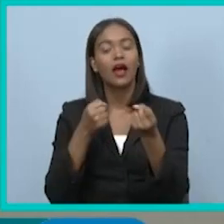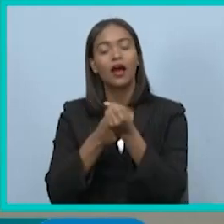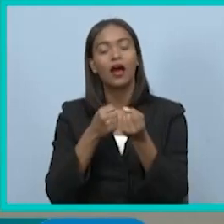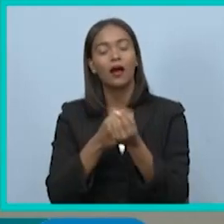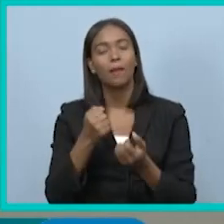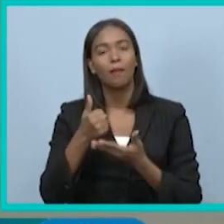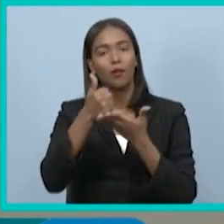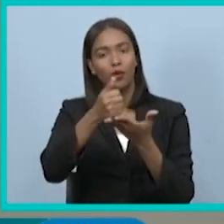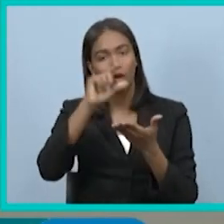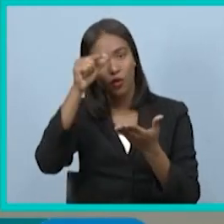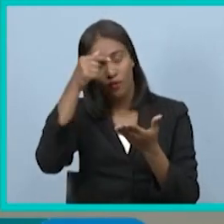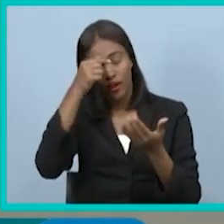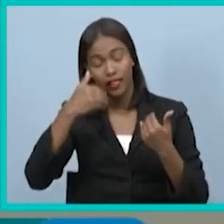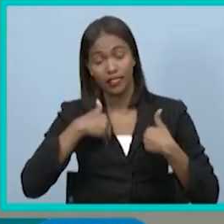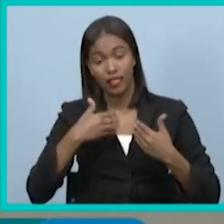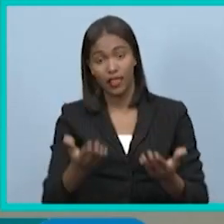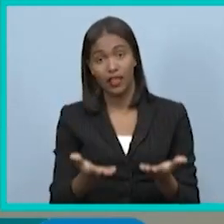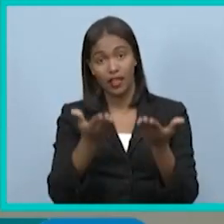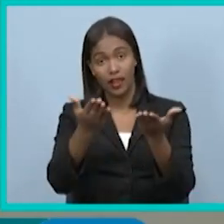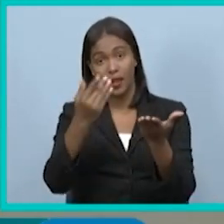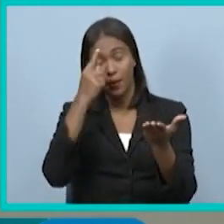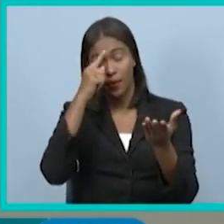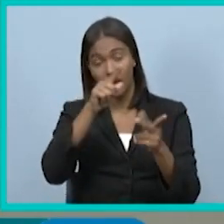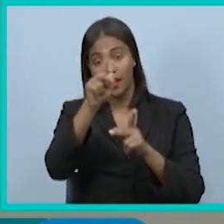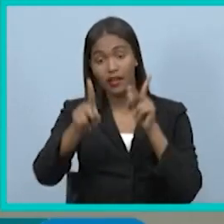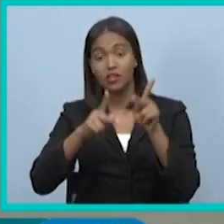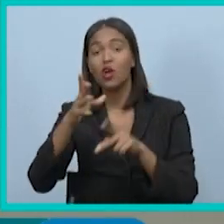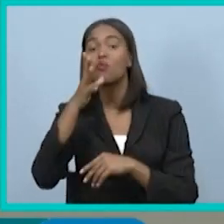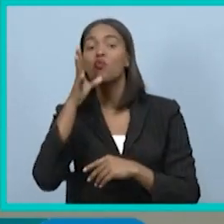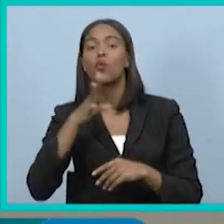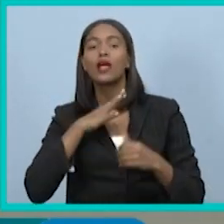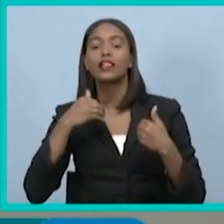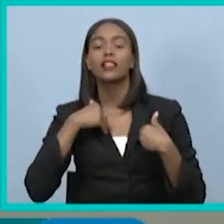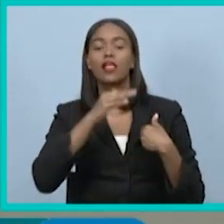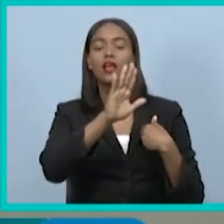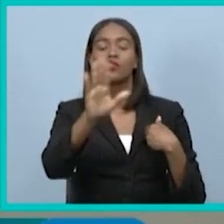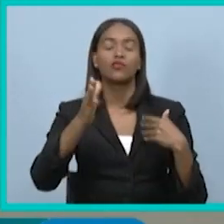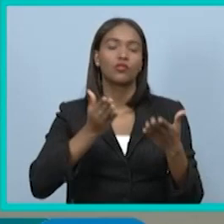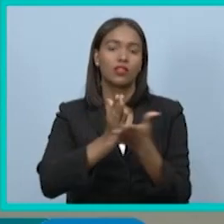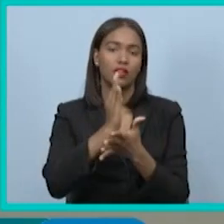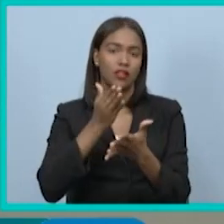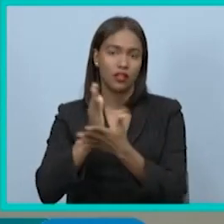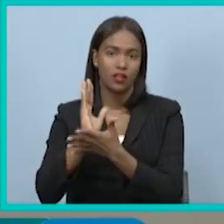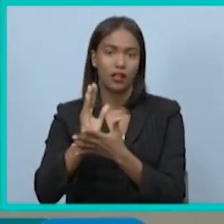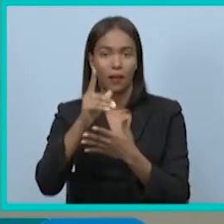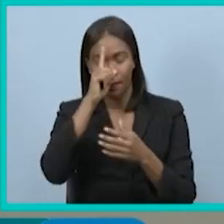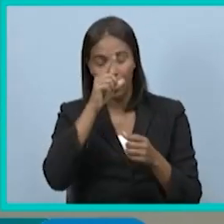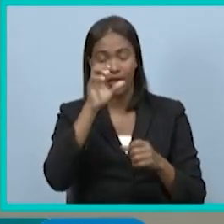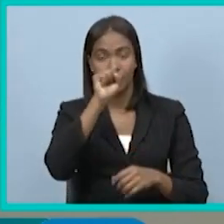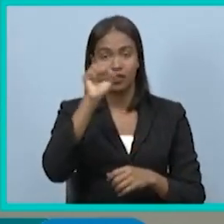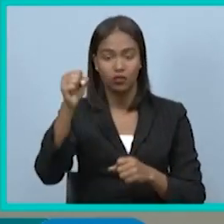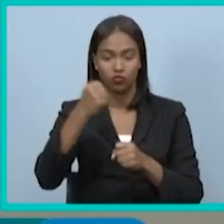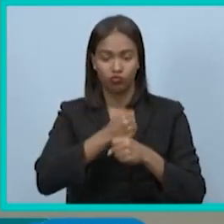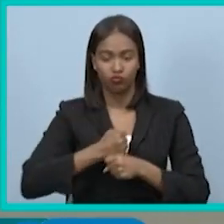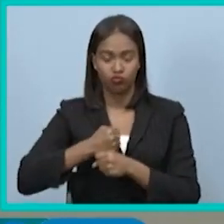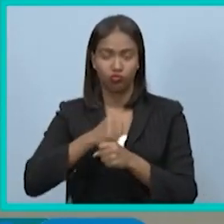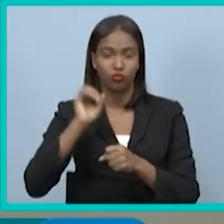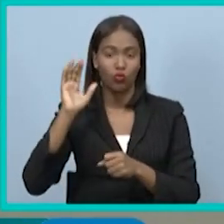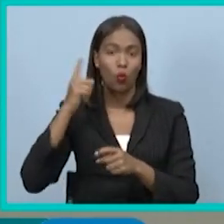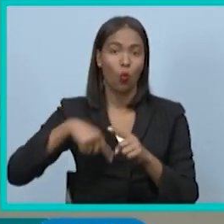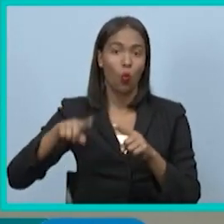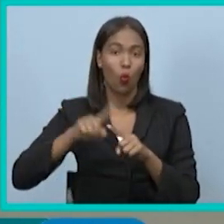el gobierno ofrece para que la doméstica tenga derecho a seguro de riesgo laboral,